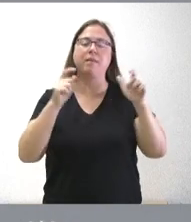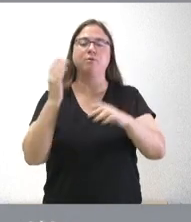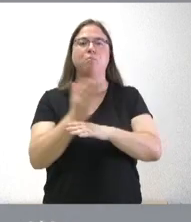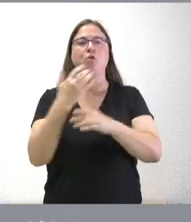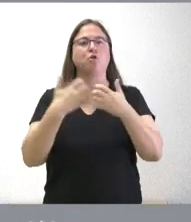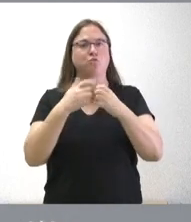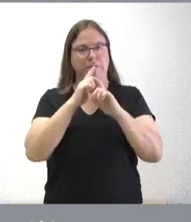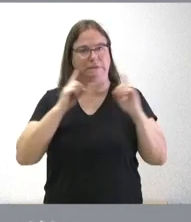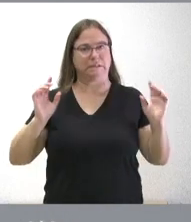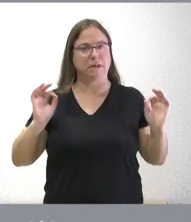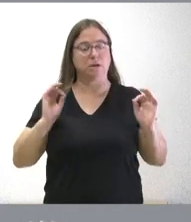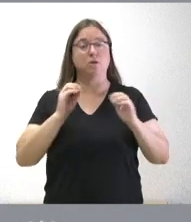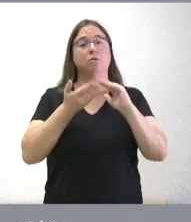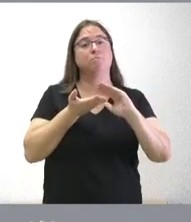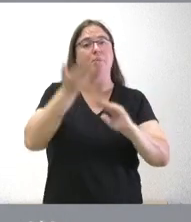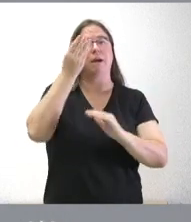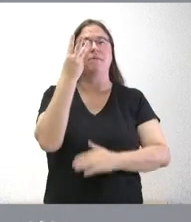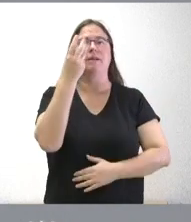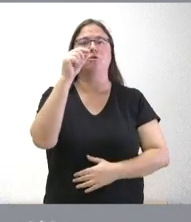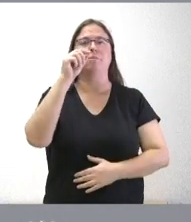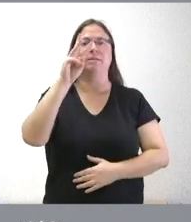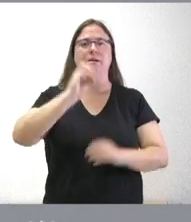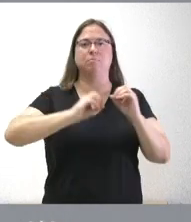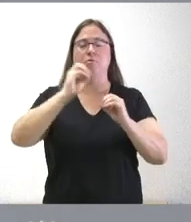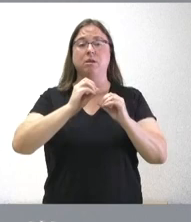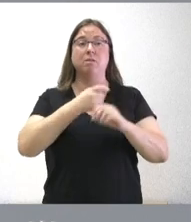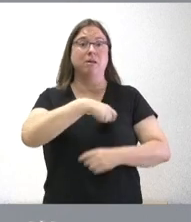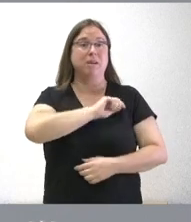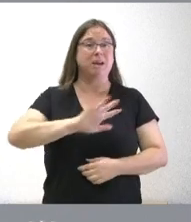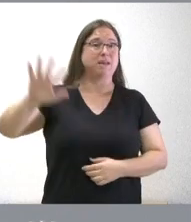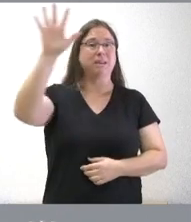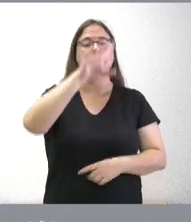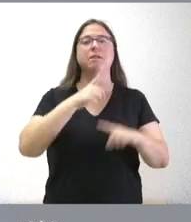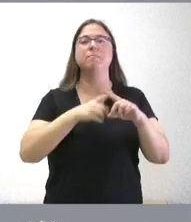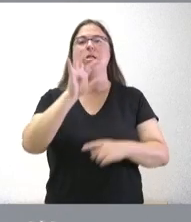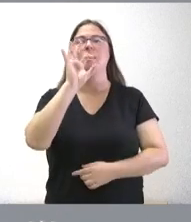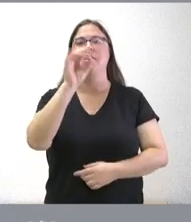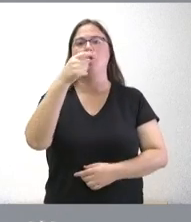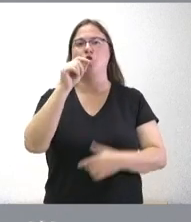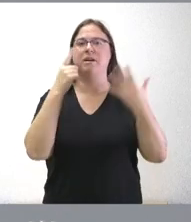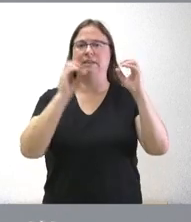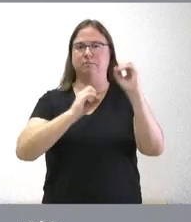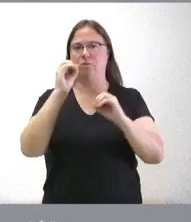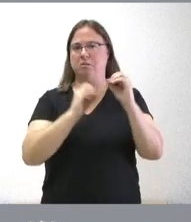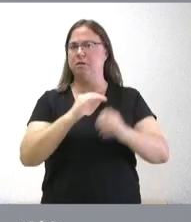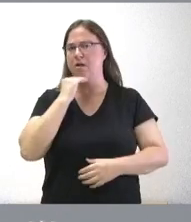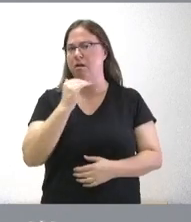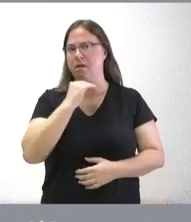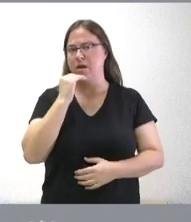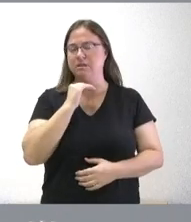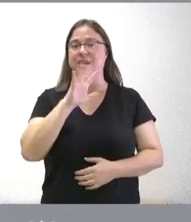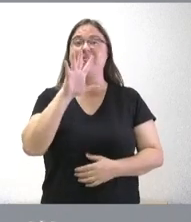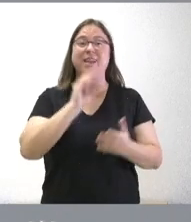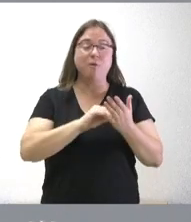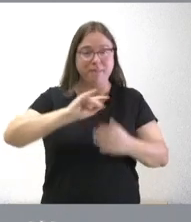con un crecimiento del 3,3% frente a una media española del 0,6% prácticamente cinco